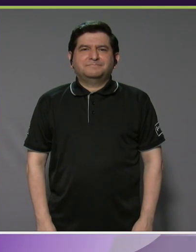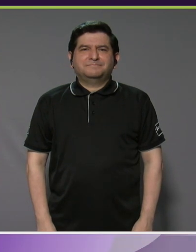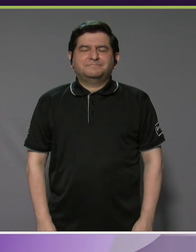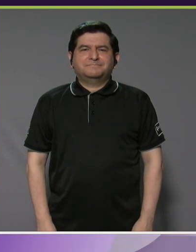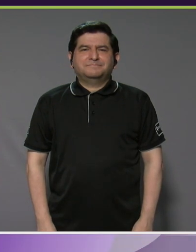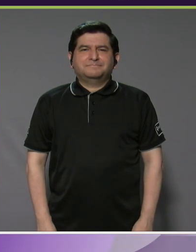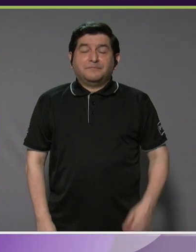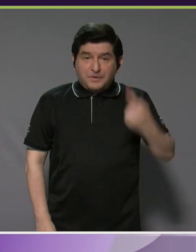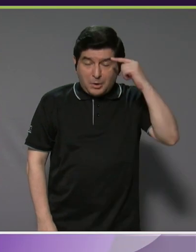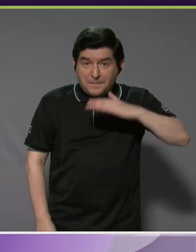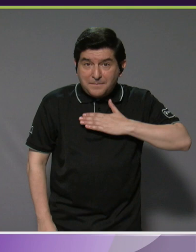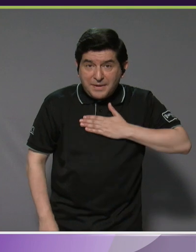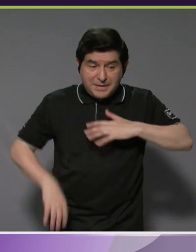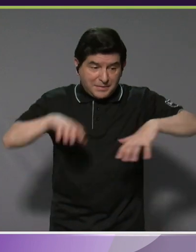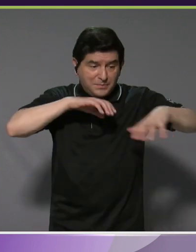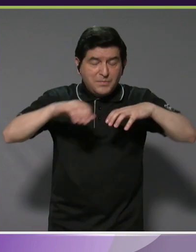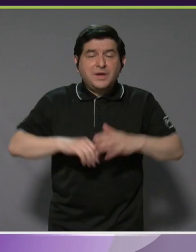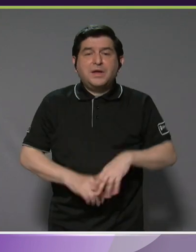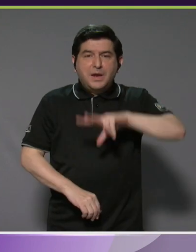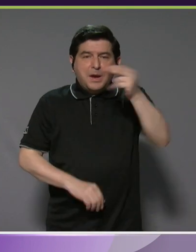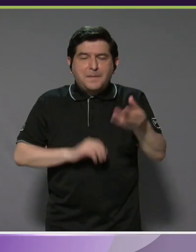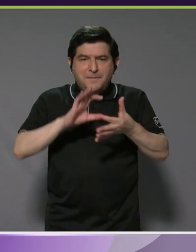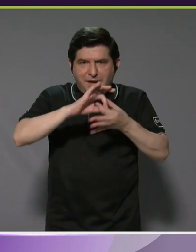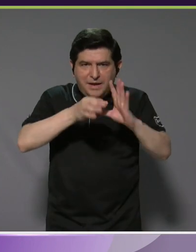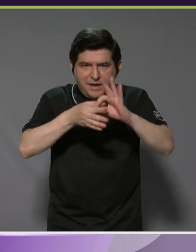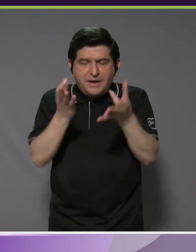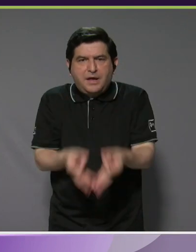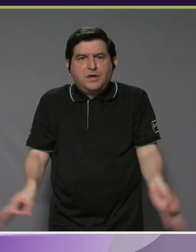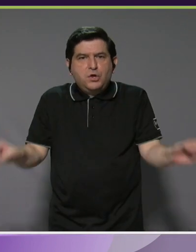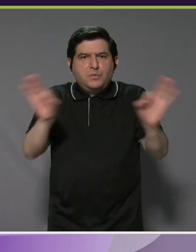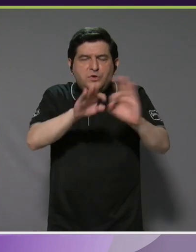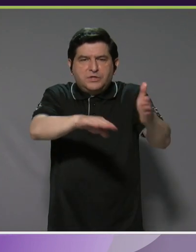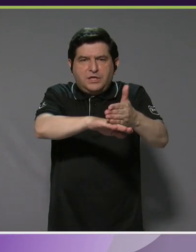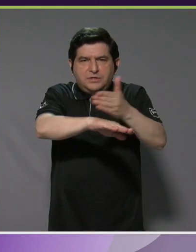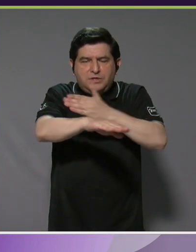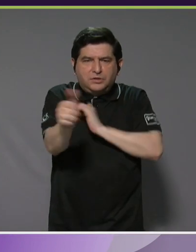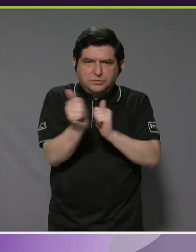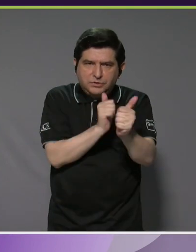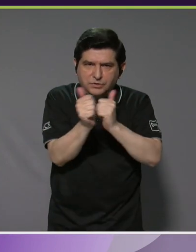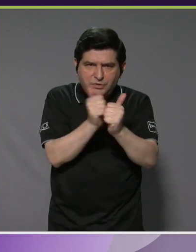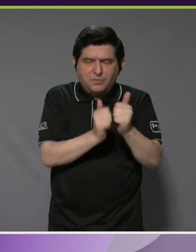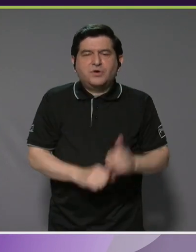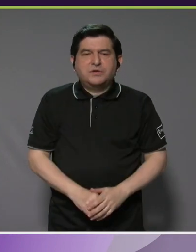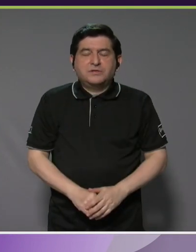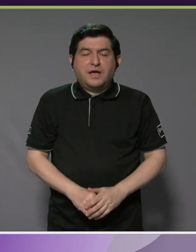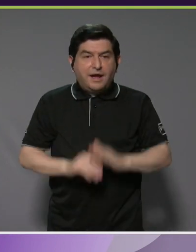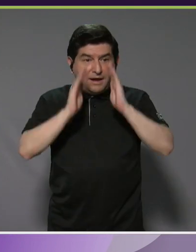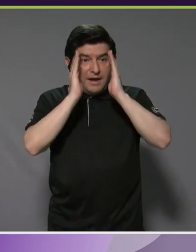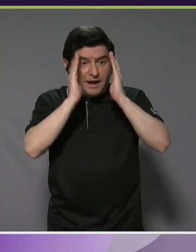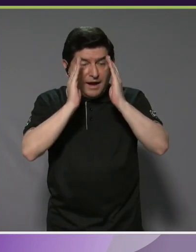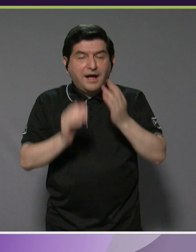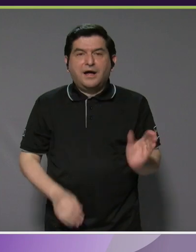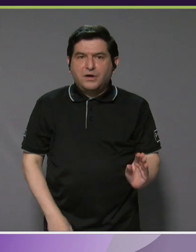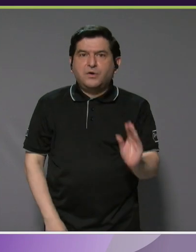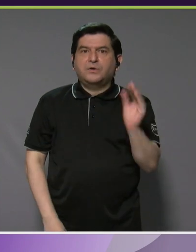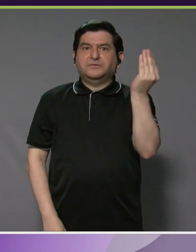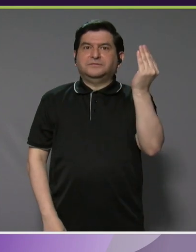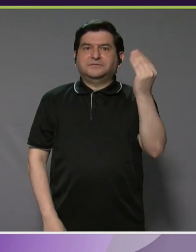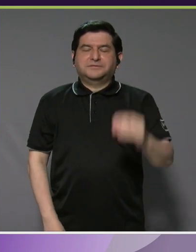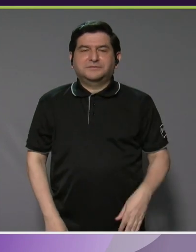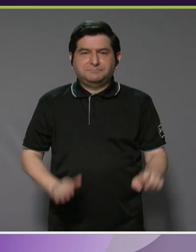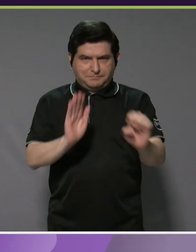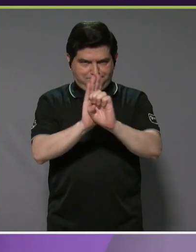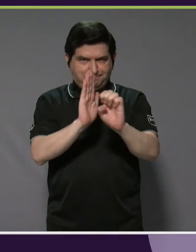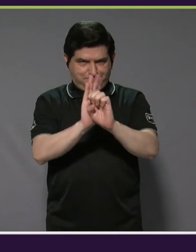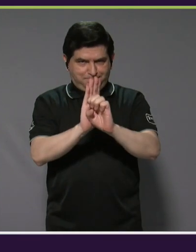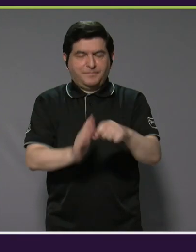Para mí, el movimiento paralímpico es importante para el crecimiento del deporte en cuanto capta la atención de la juventud. Por